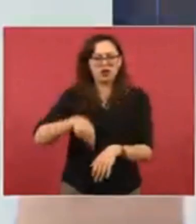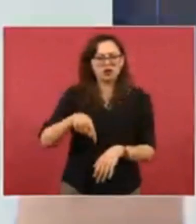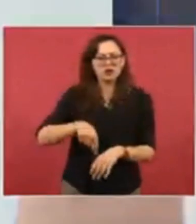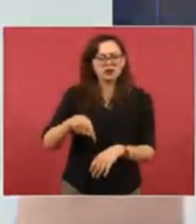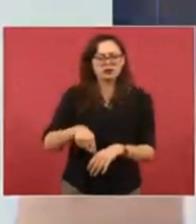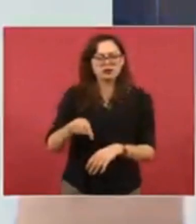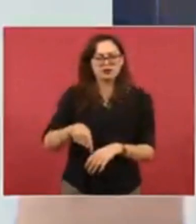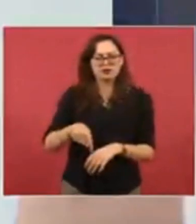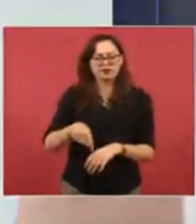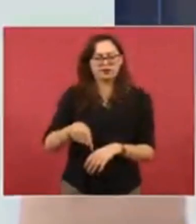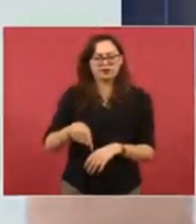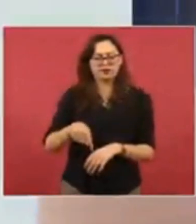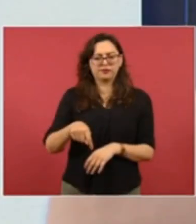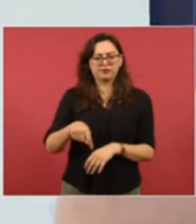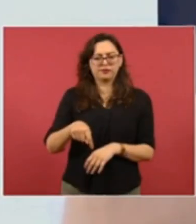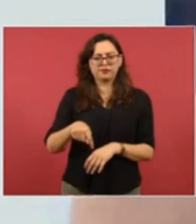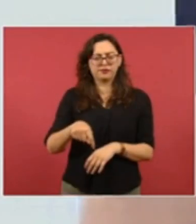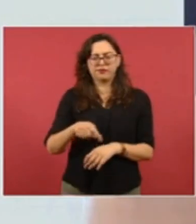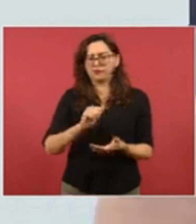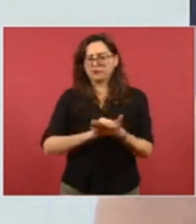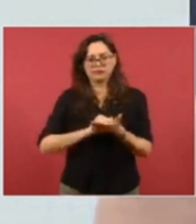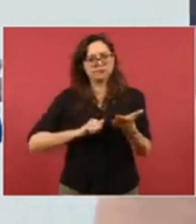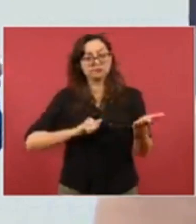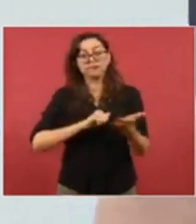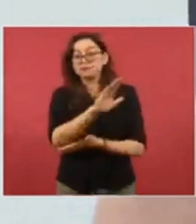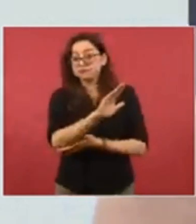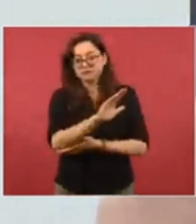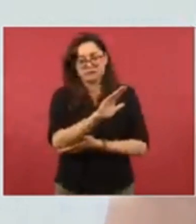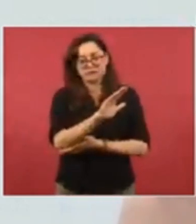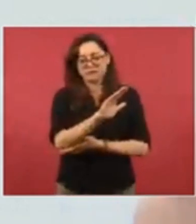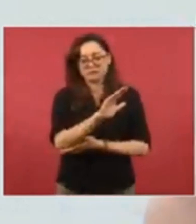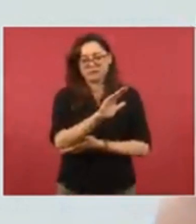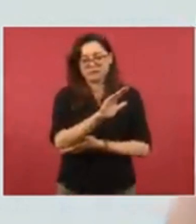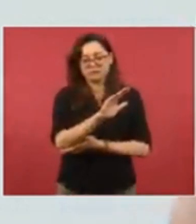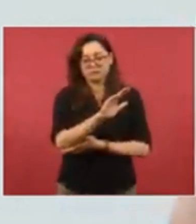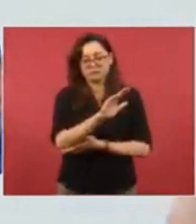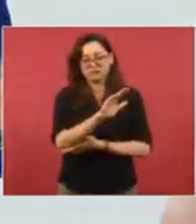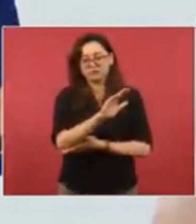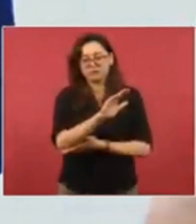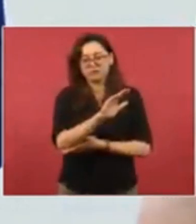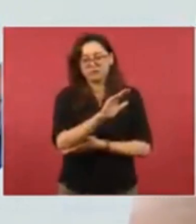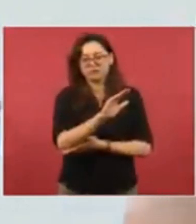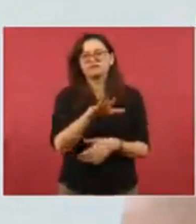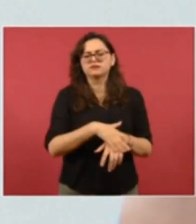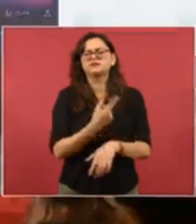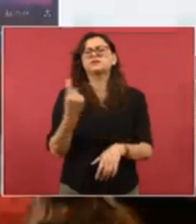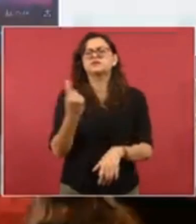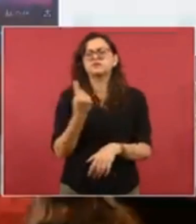lo destituyeron nada más porque